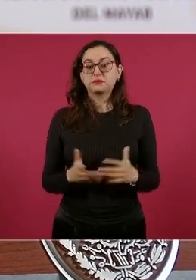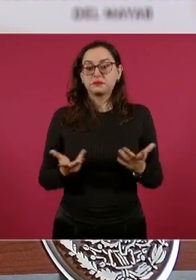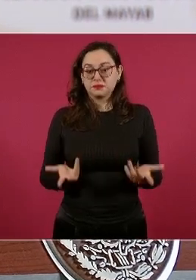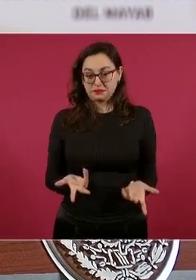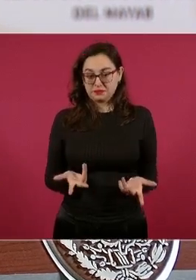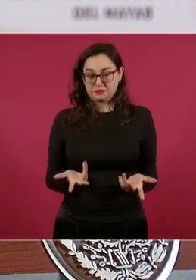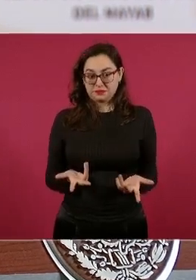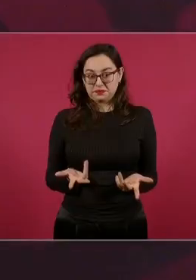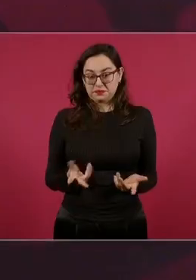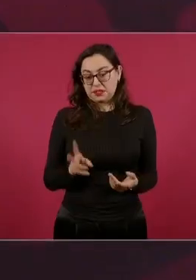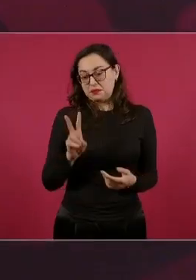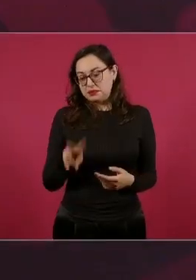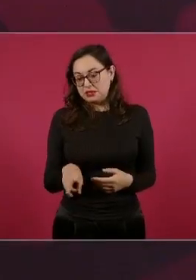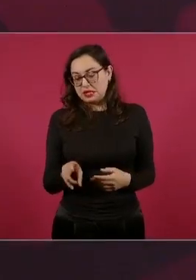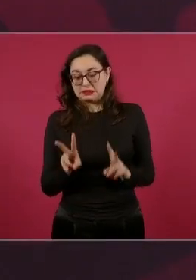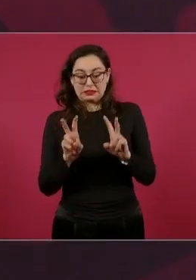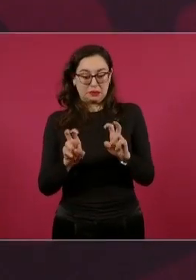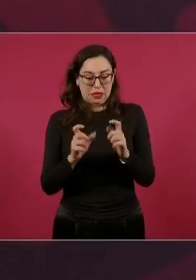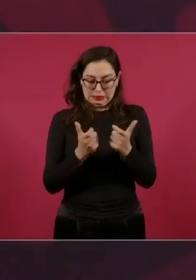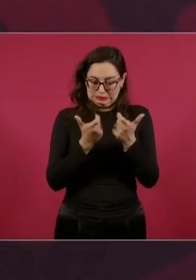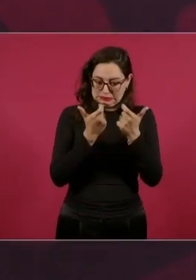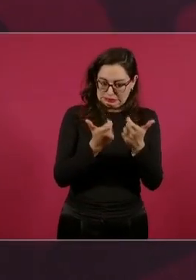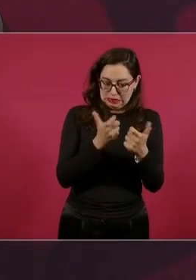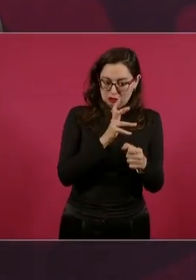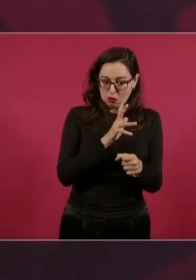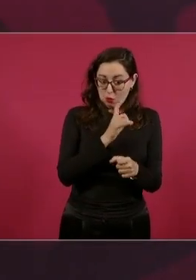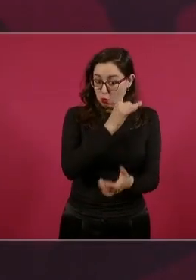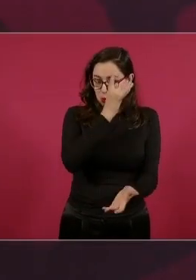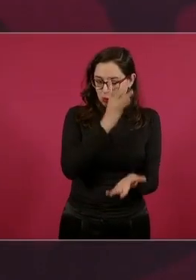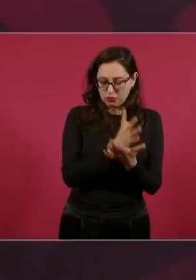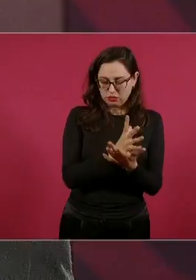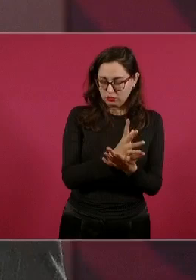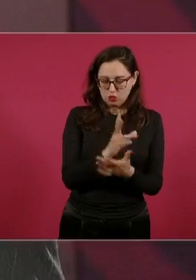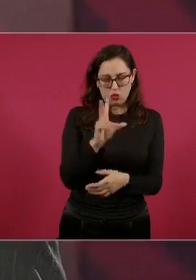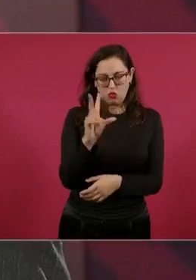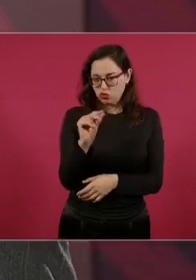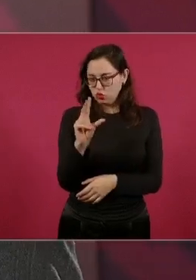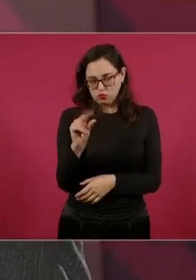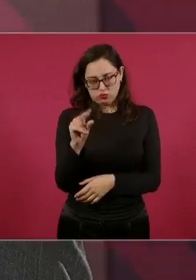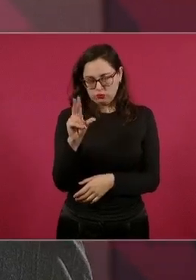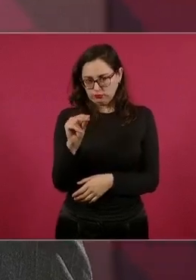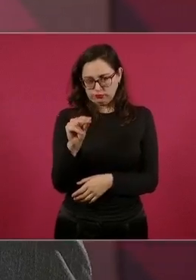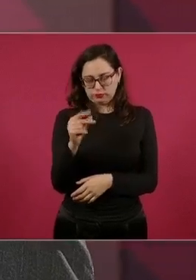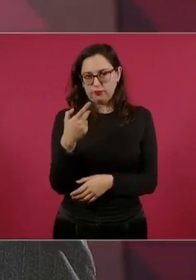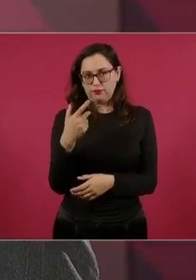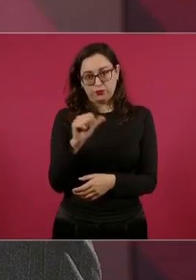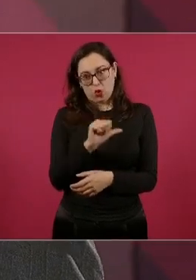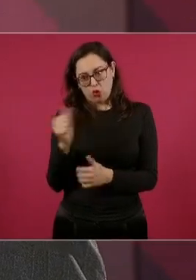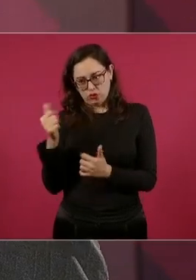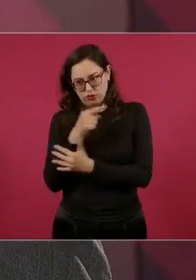el hombre y la mujer, decirles que ya tenemos